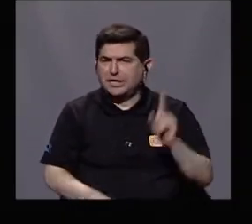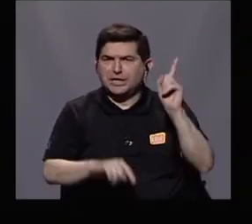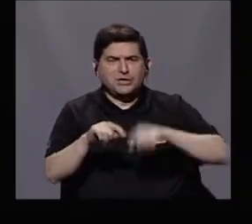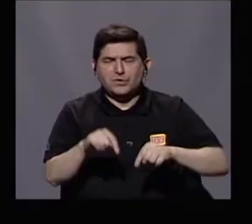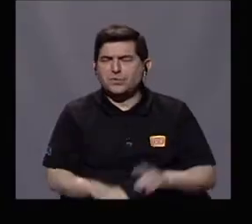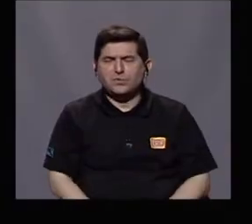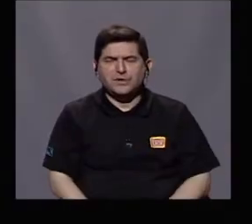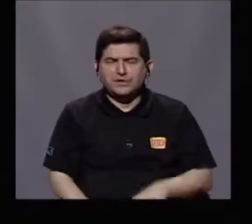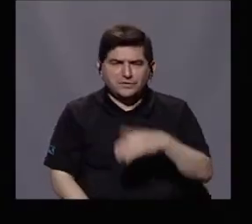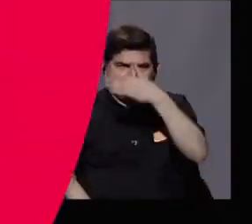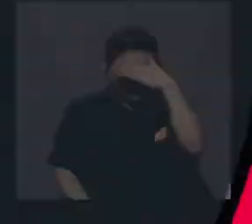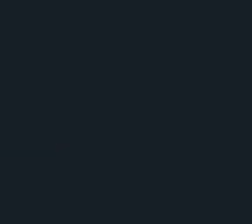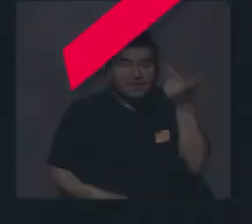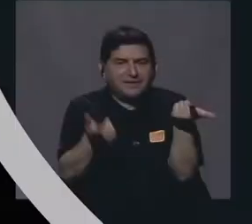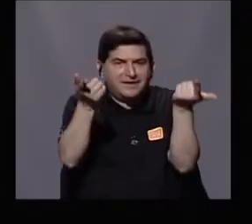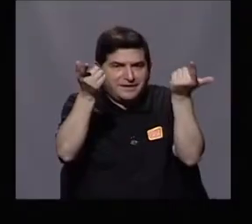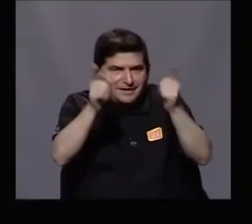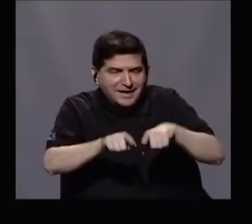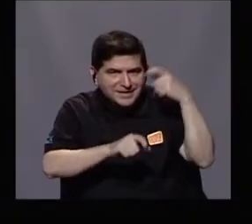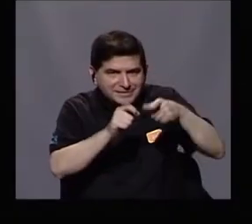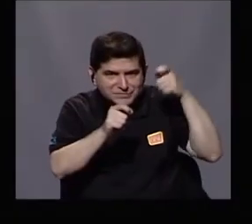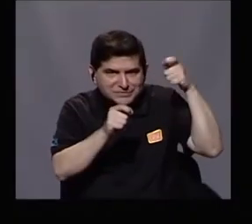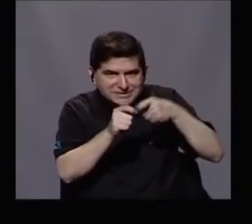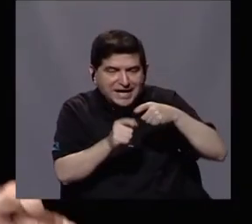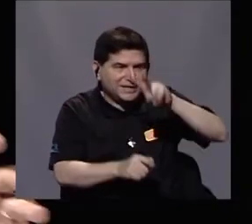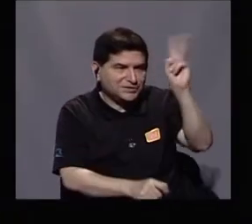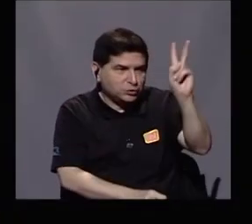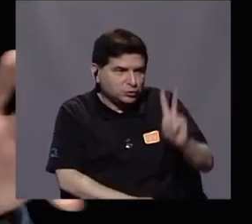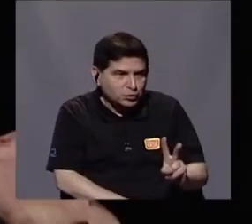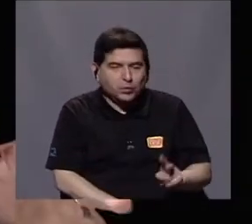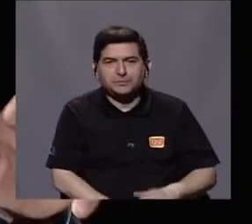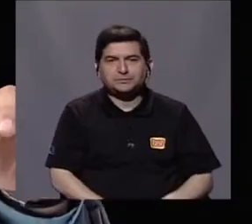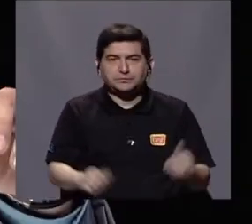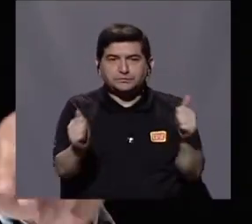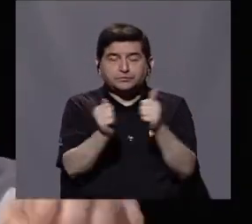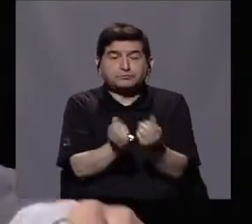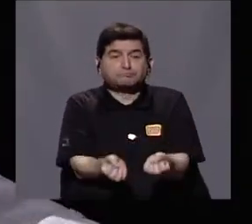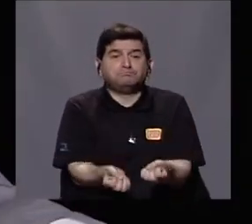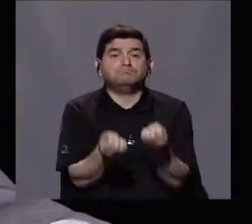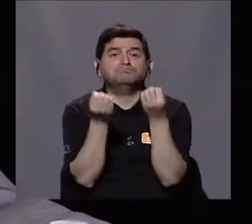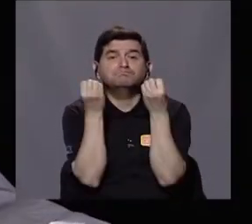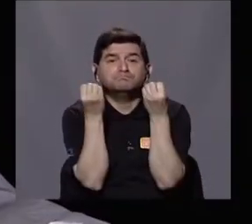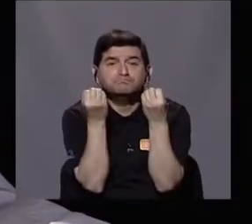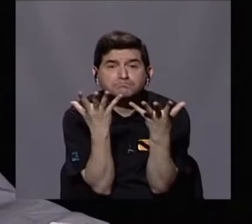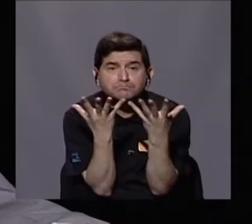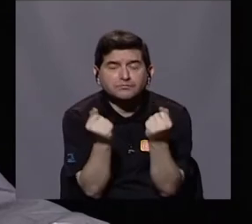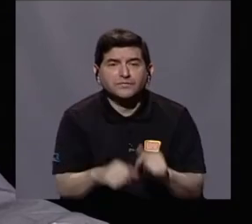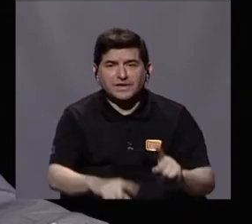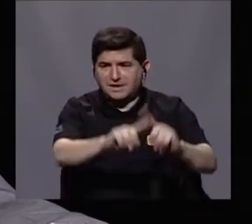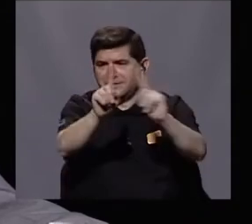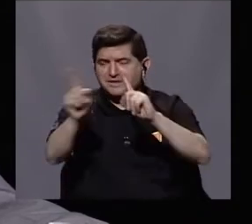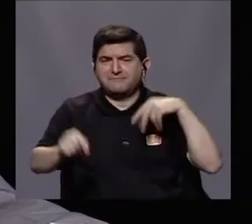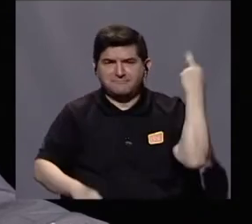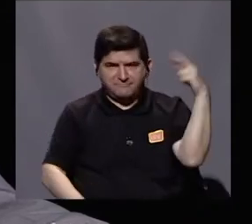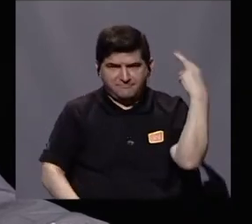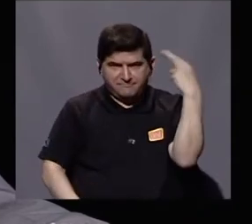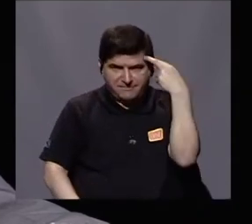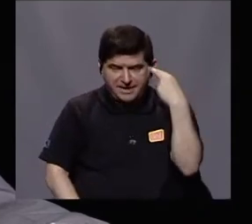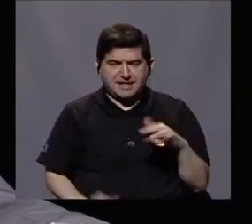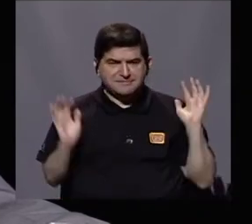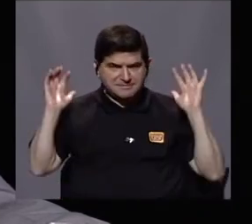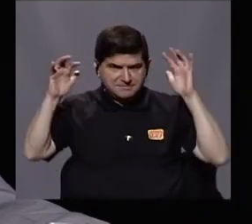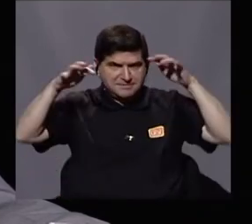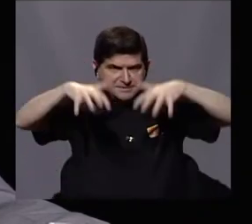dejar de destacar, don Alex, que en el caso específico, obviamente, de Venezuela, con la gran cantidad de diferentes razones que se dan sus